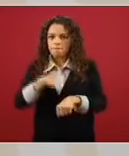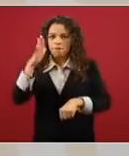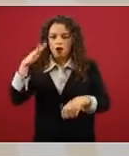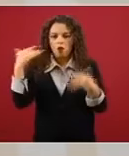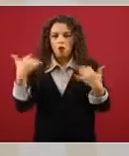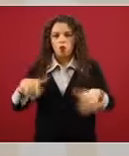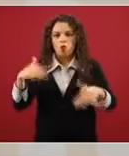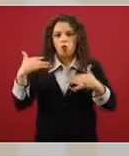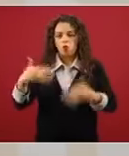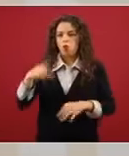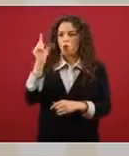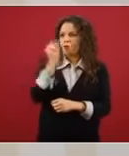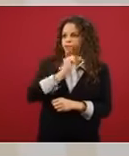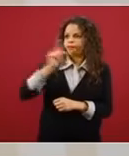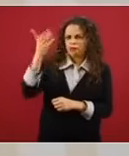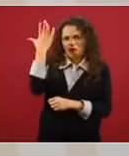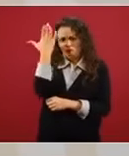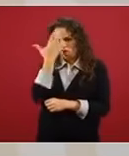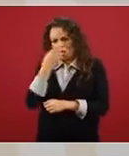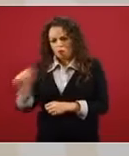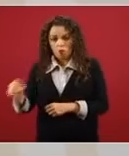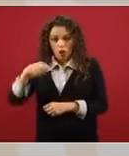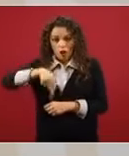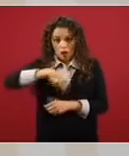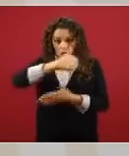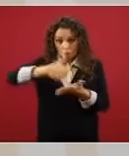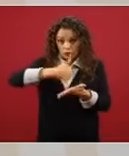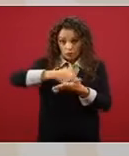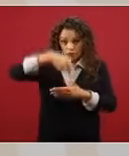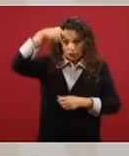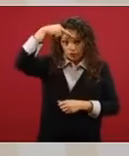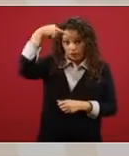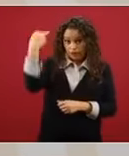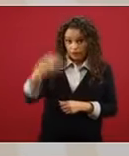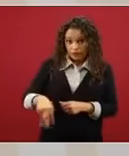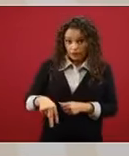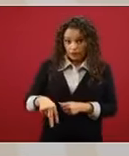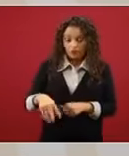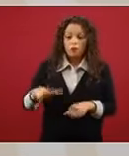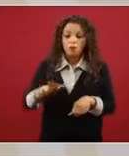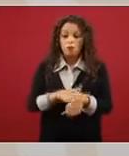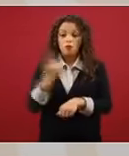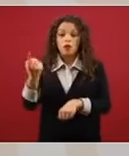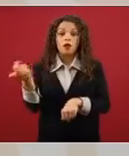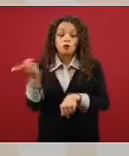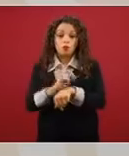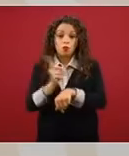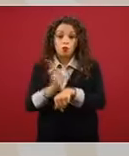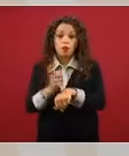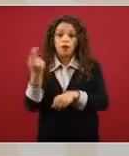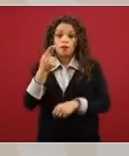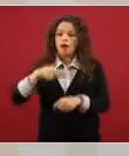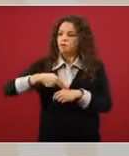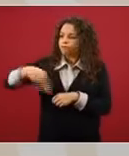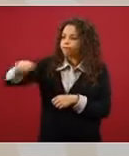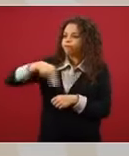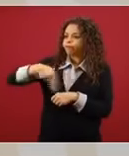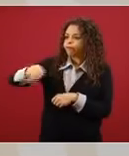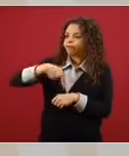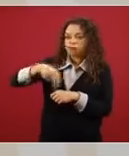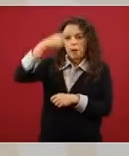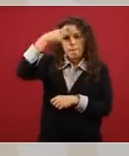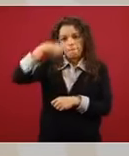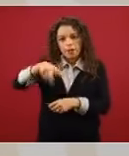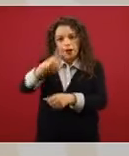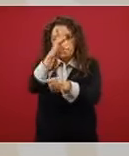reconocidos en la Ciudad de México, porque se tienen que trasladar todos los días a grabar y de ahí fue donde